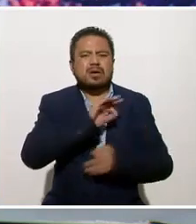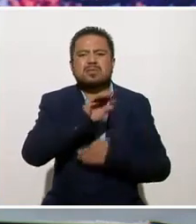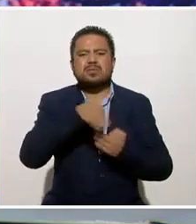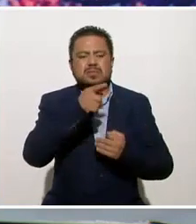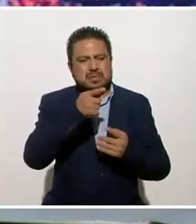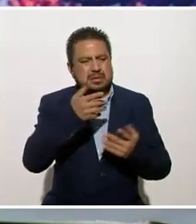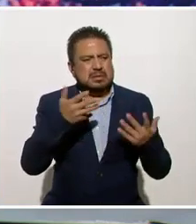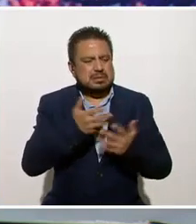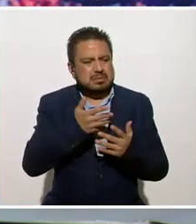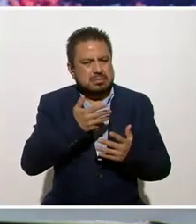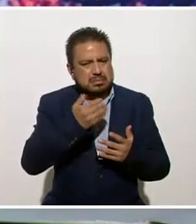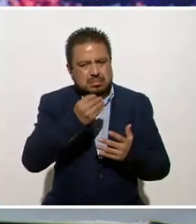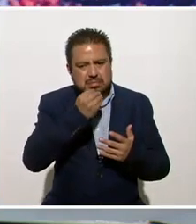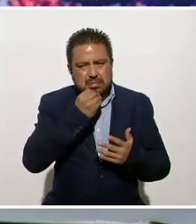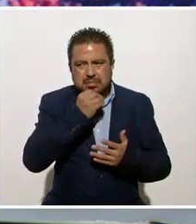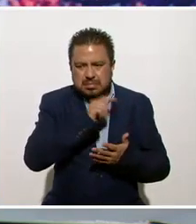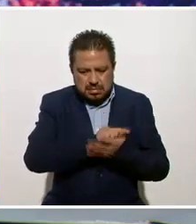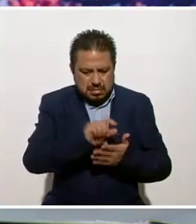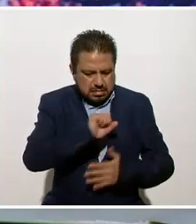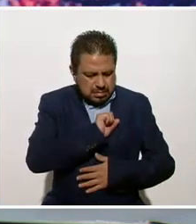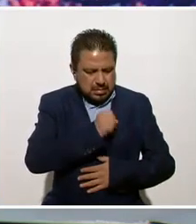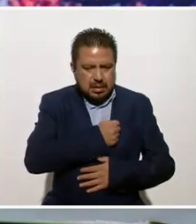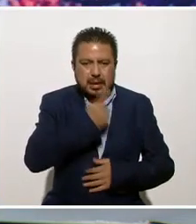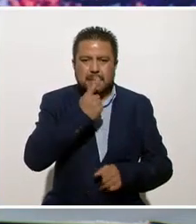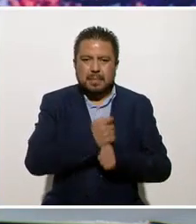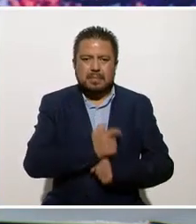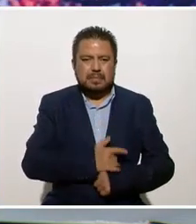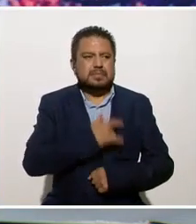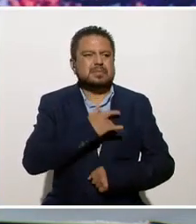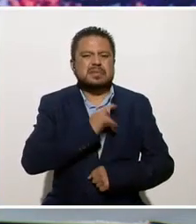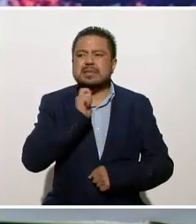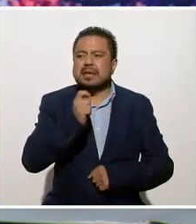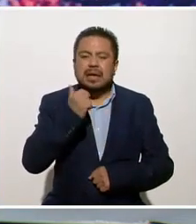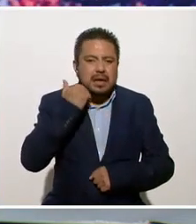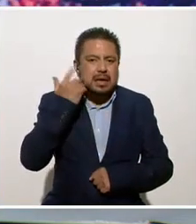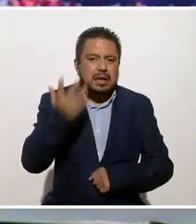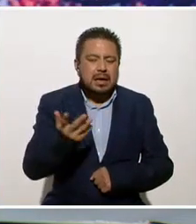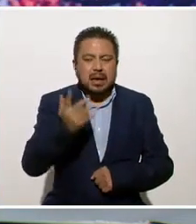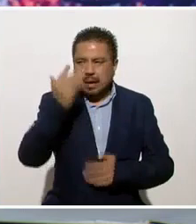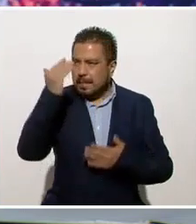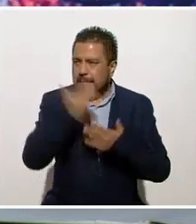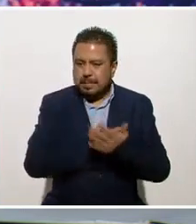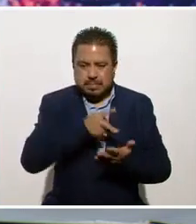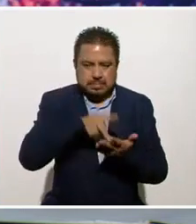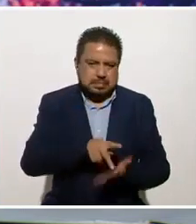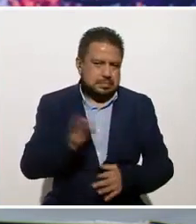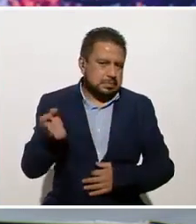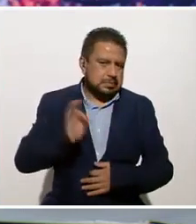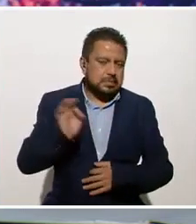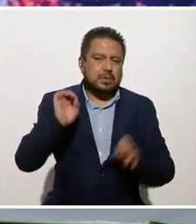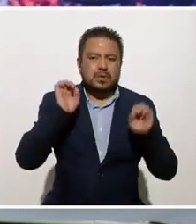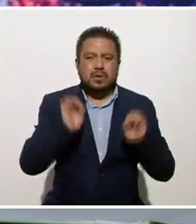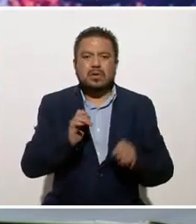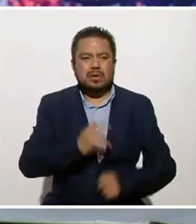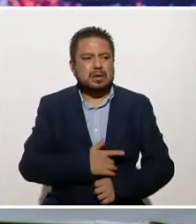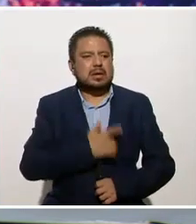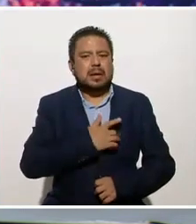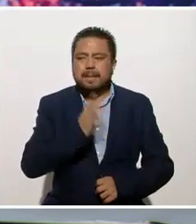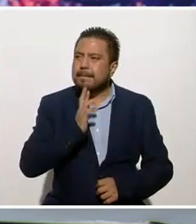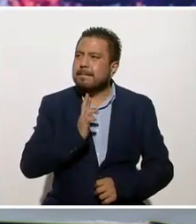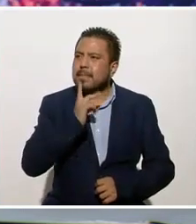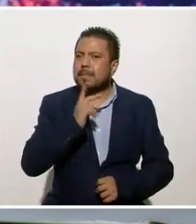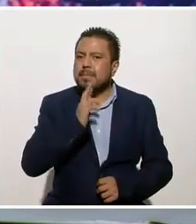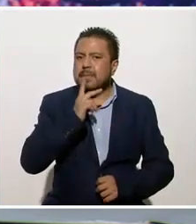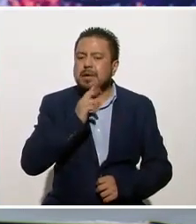a hacer una dieta. Primero necesitas la intención de querer bajar de peso a mejor, o la intención de mejorar